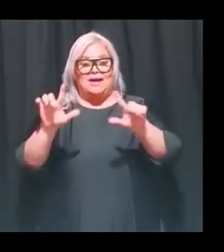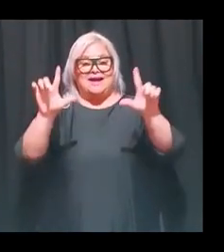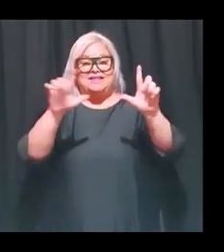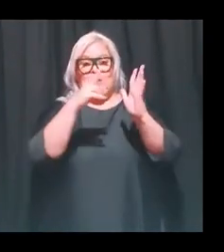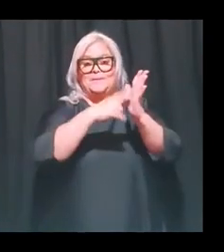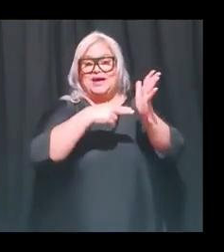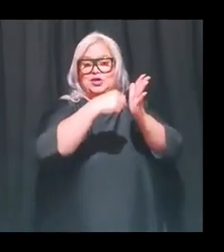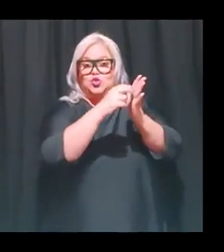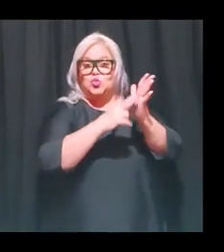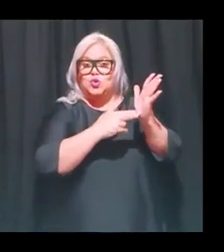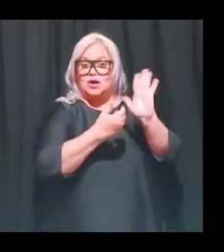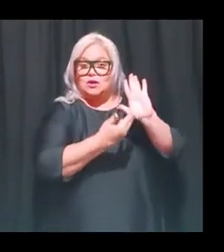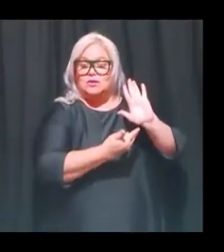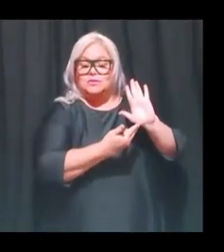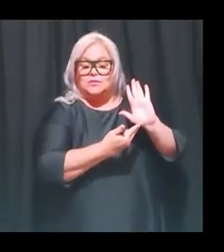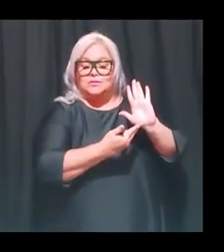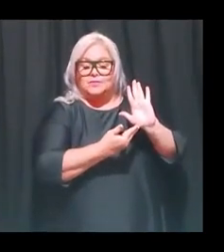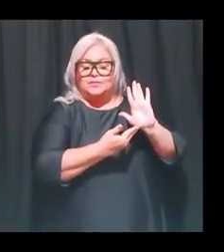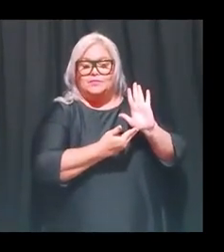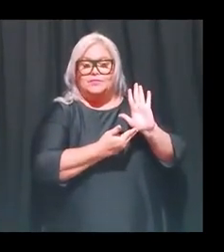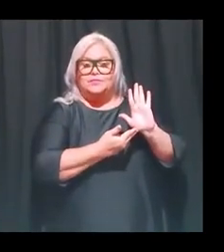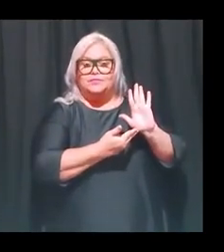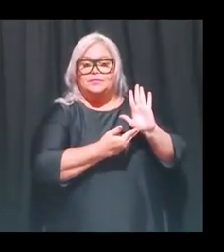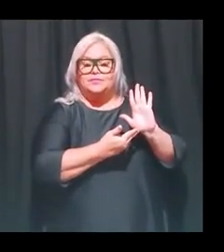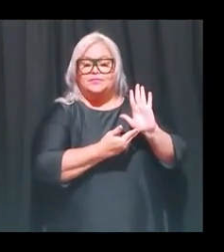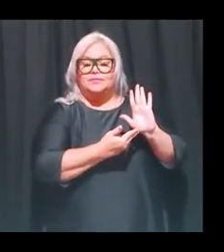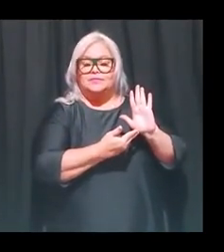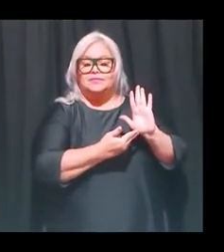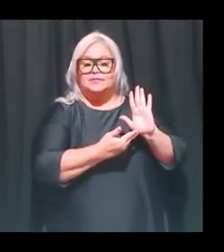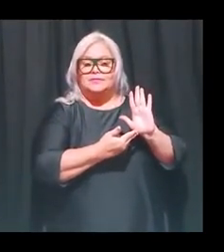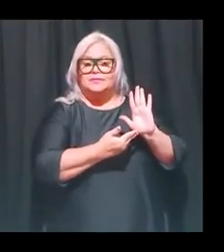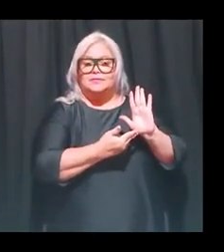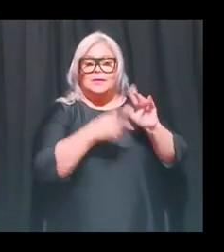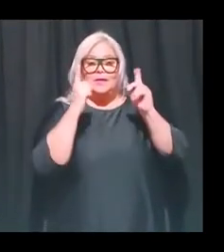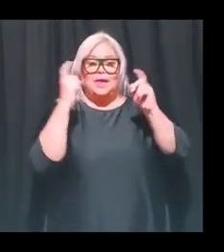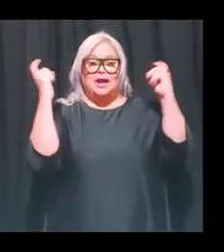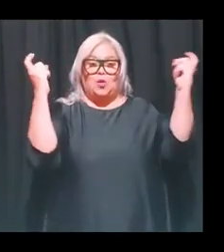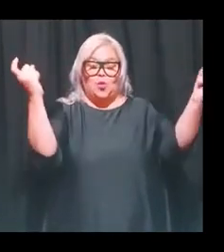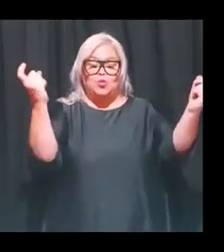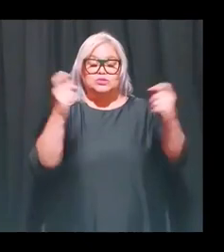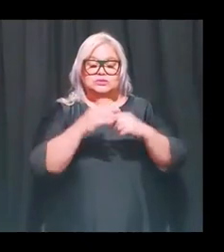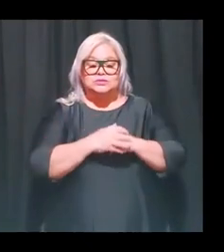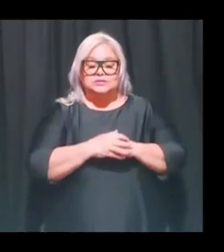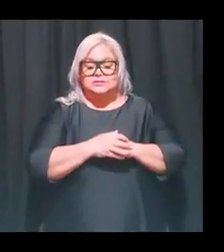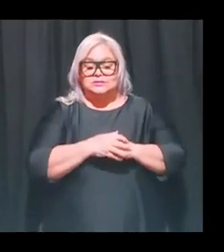que es una pintura bien reconocida de